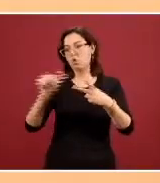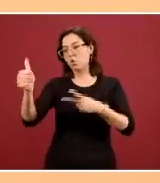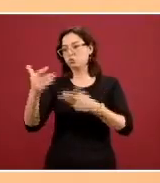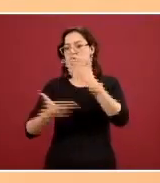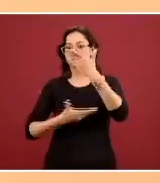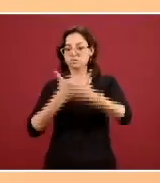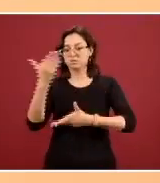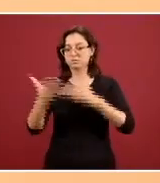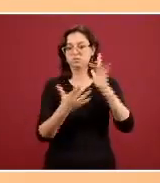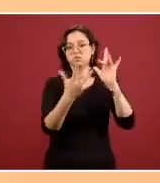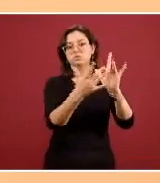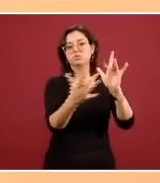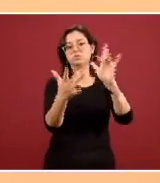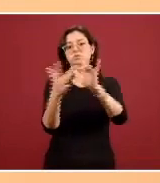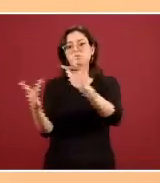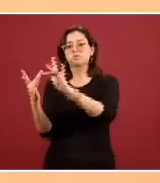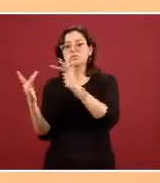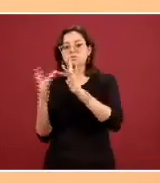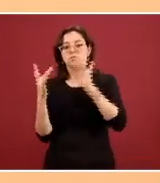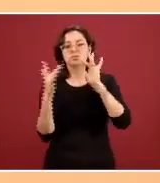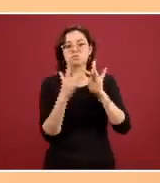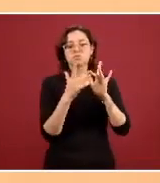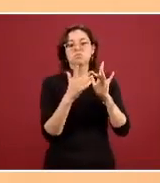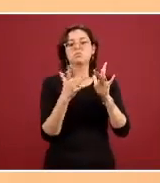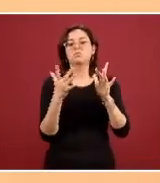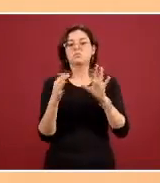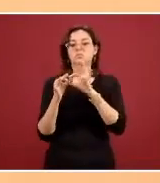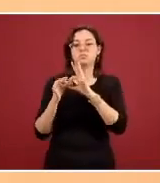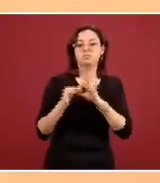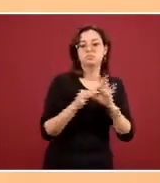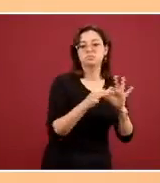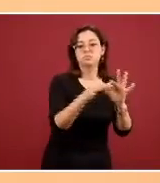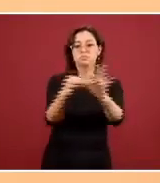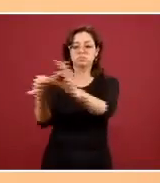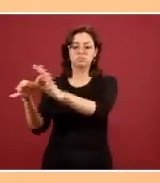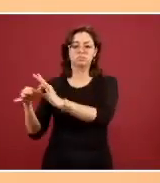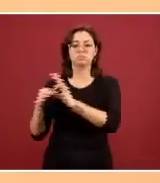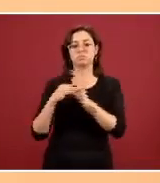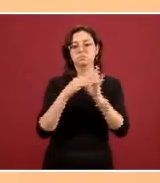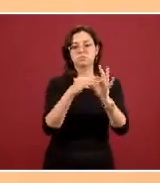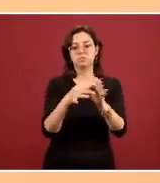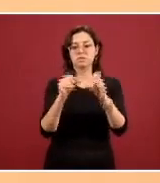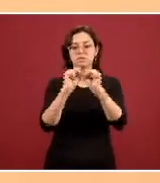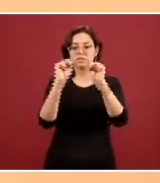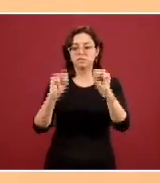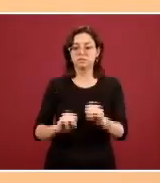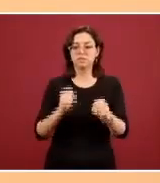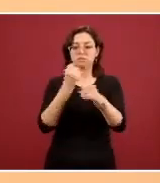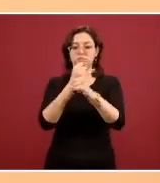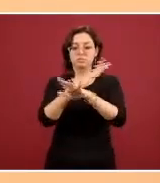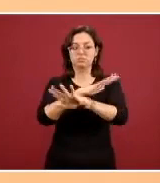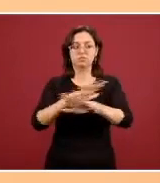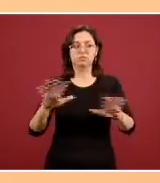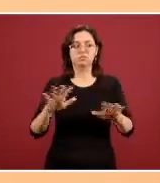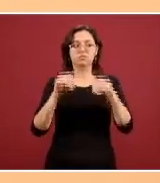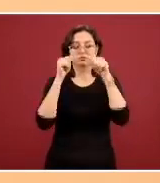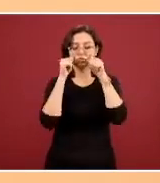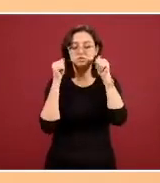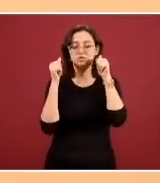esto se ha conformado como una articulación de sistemas de información y de atención